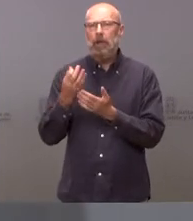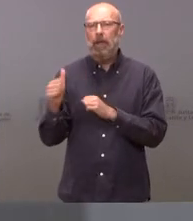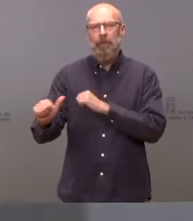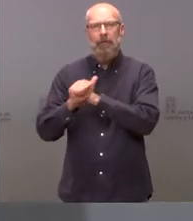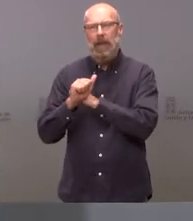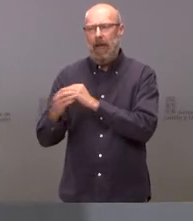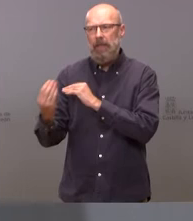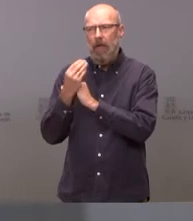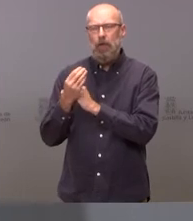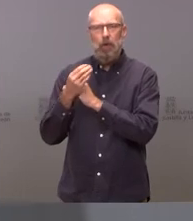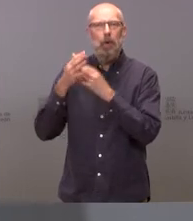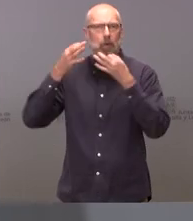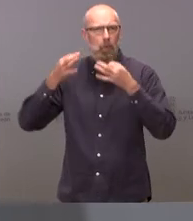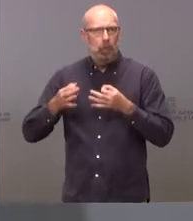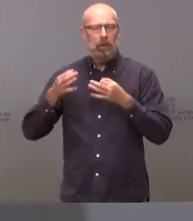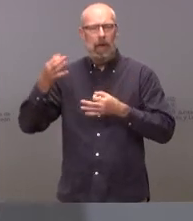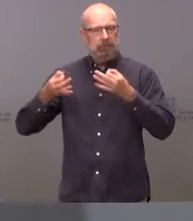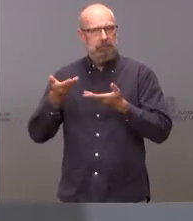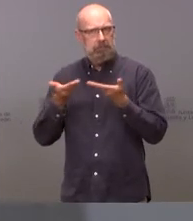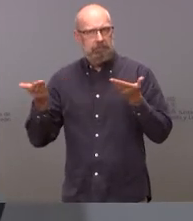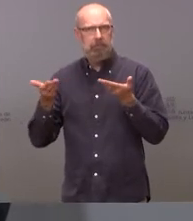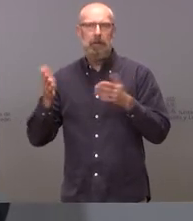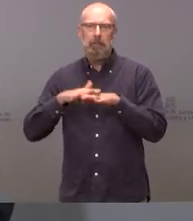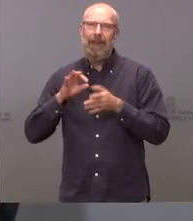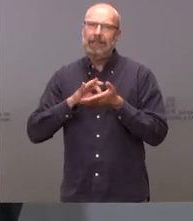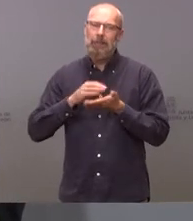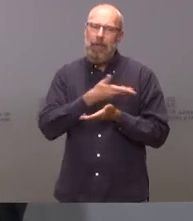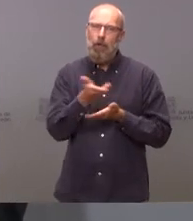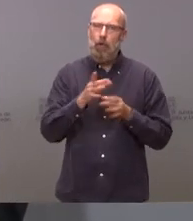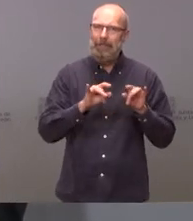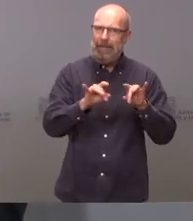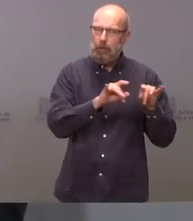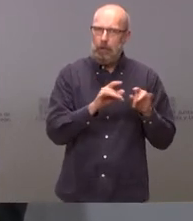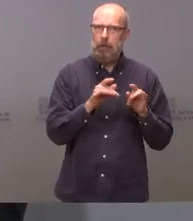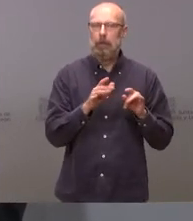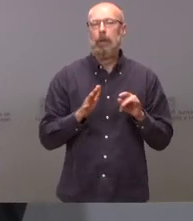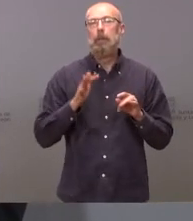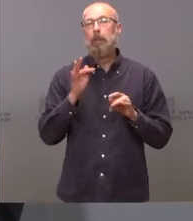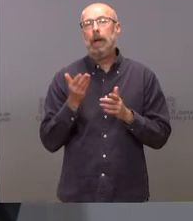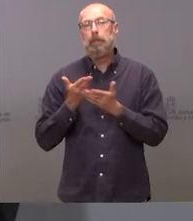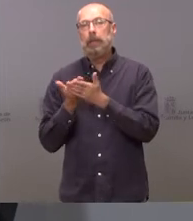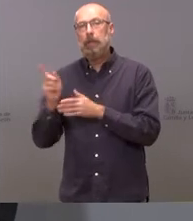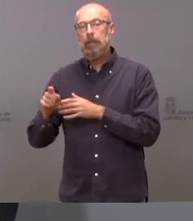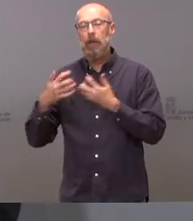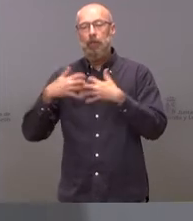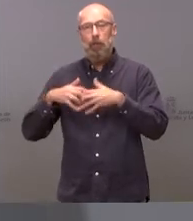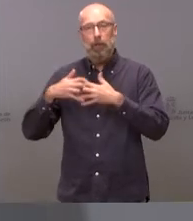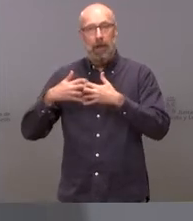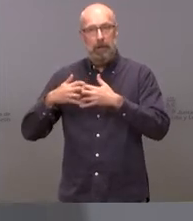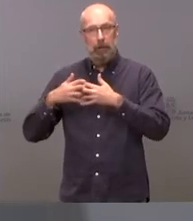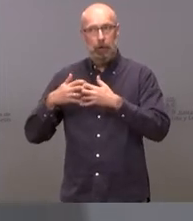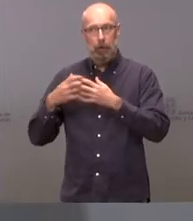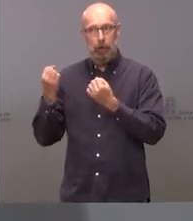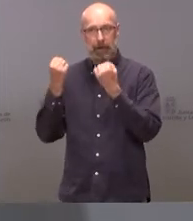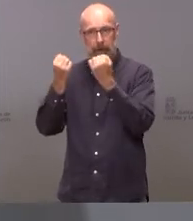de los servicios que se prestan al territorio y un funcionamiento de los organismos del Estado pues muy parecido